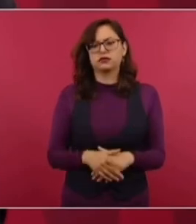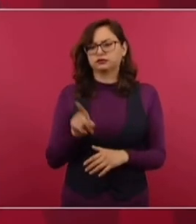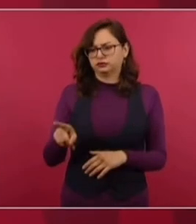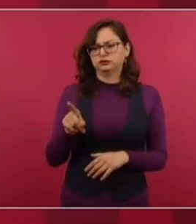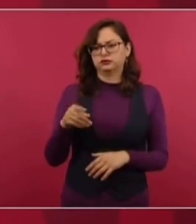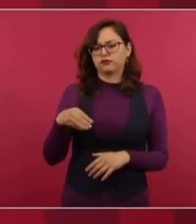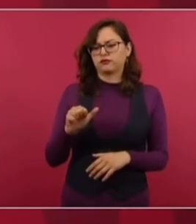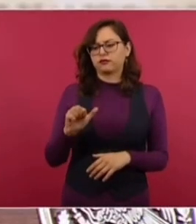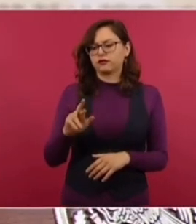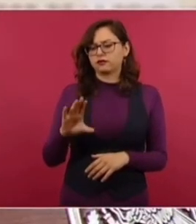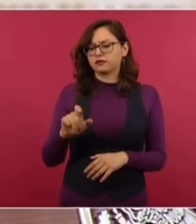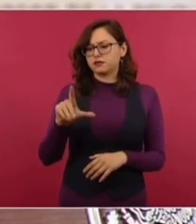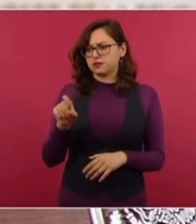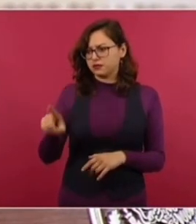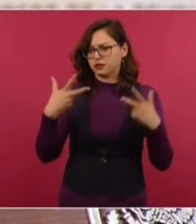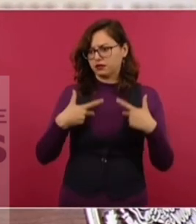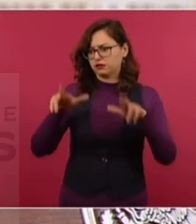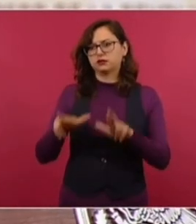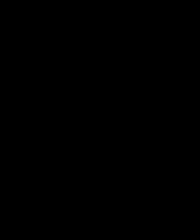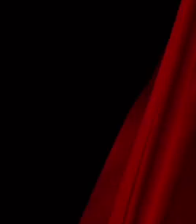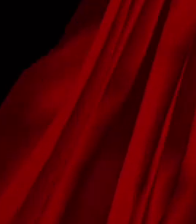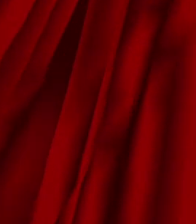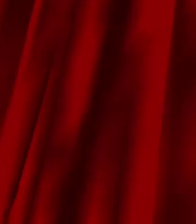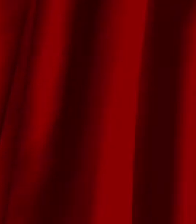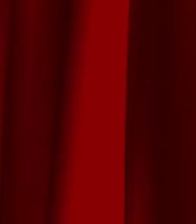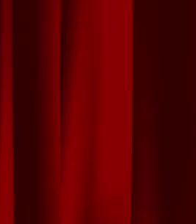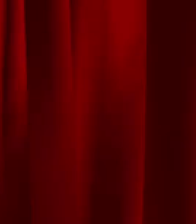canciller, nuestro secretario de Relaciones, Marcelo Ebrard. ¡Gracias!